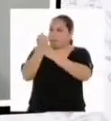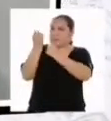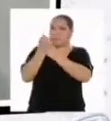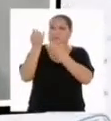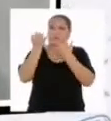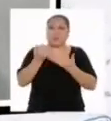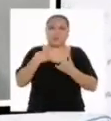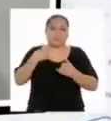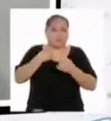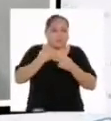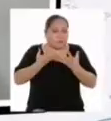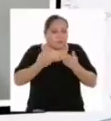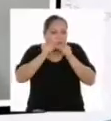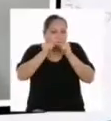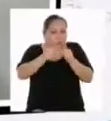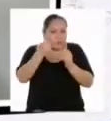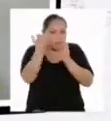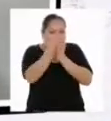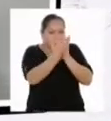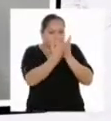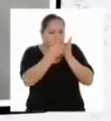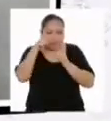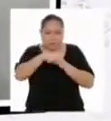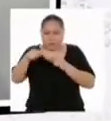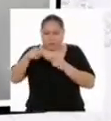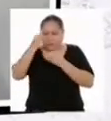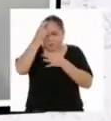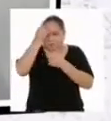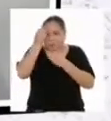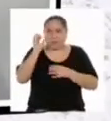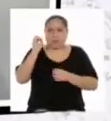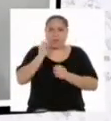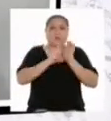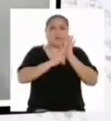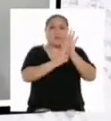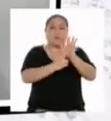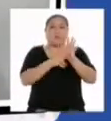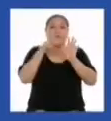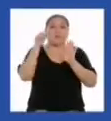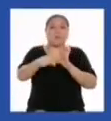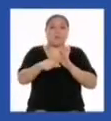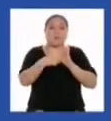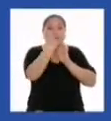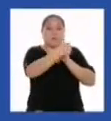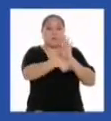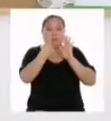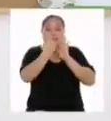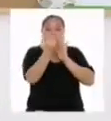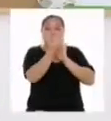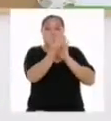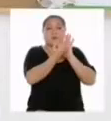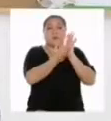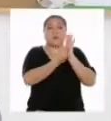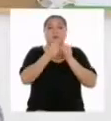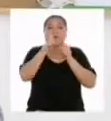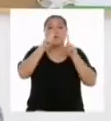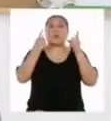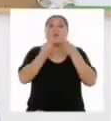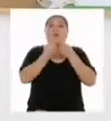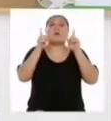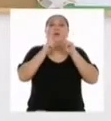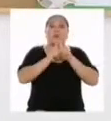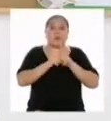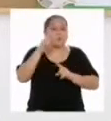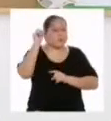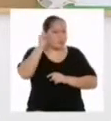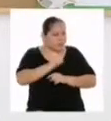profesor. Si quiero seguir haciendo gráficos con esta información, ¿puedo representar estos datos en gráficos de torta? Claro que sí,